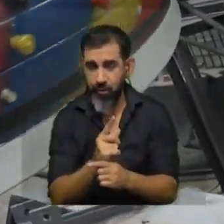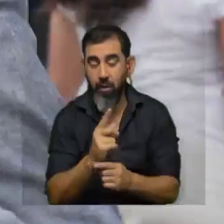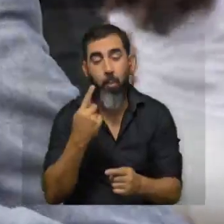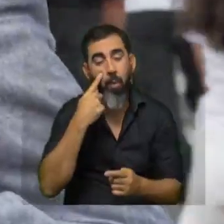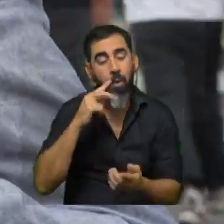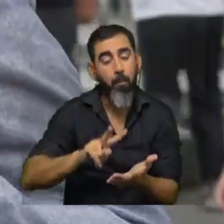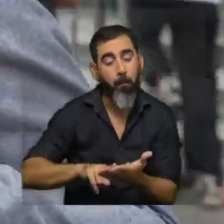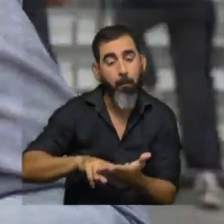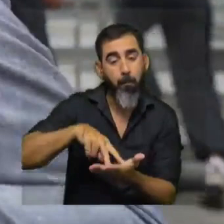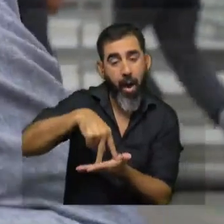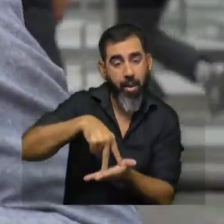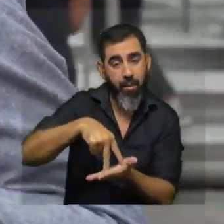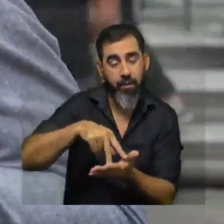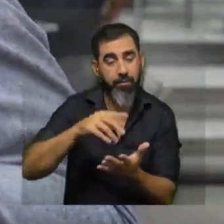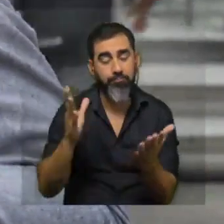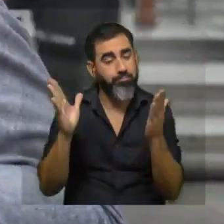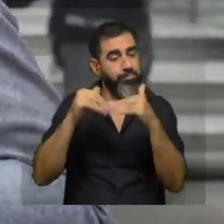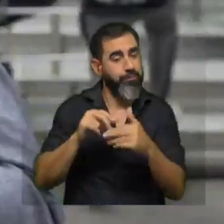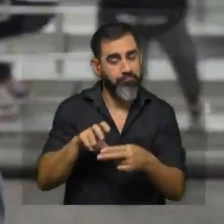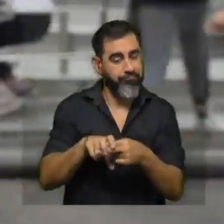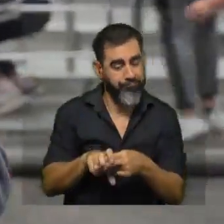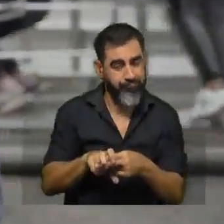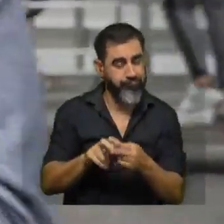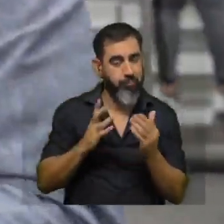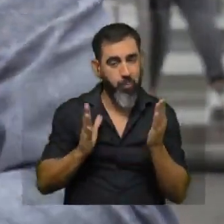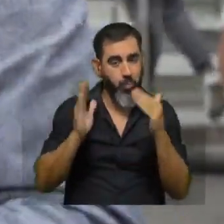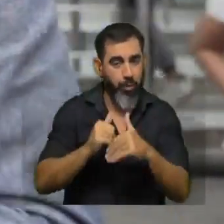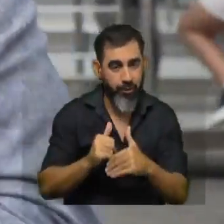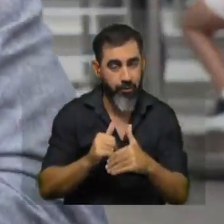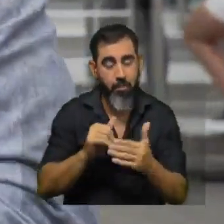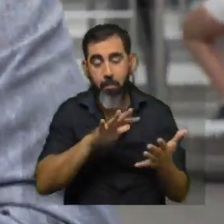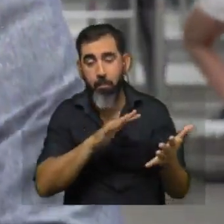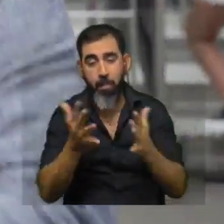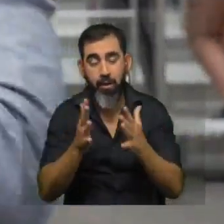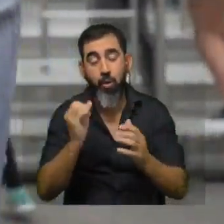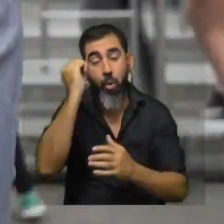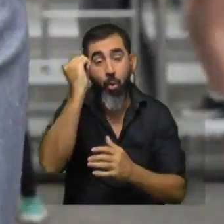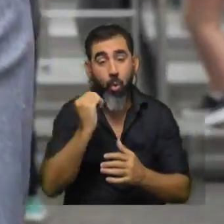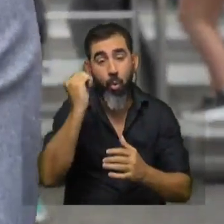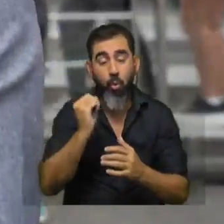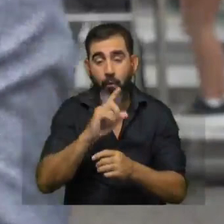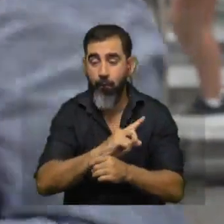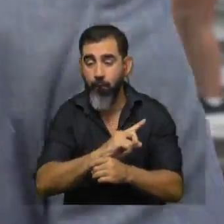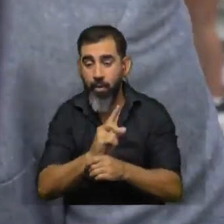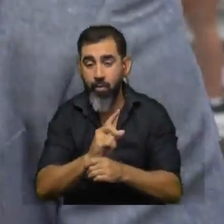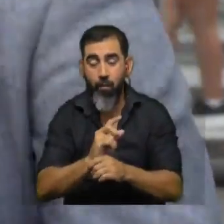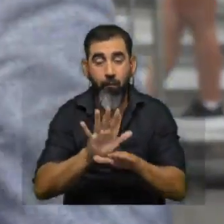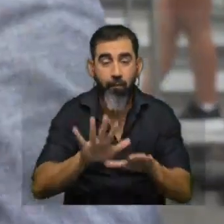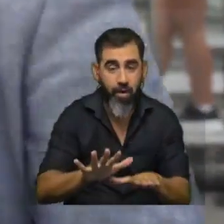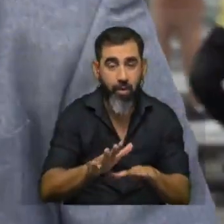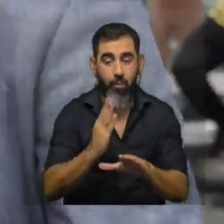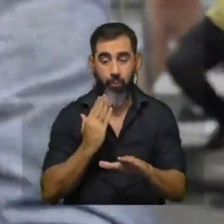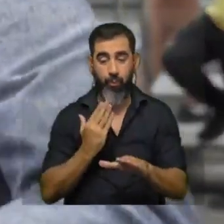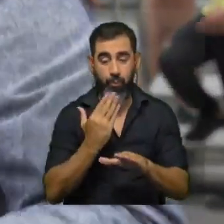intentar pararte y vas a ver que hay una fuerza que te mantiene sentado es un fenómeno parecido a lo que pasa en un ómnibus cuando acelera o cuando frena